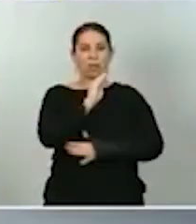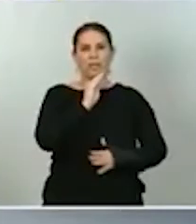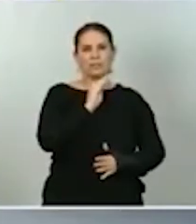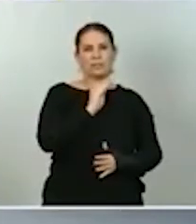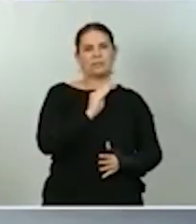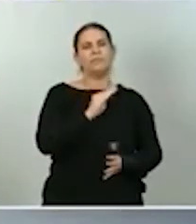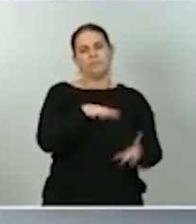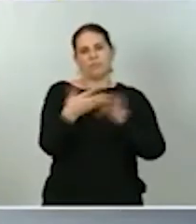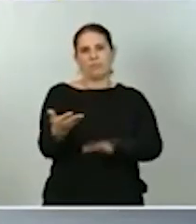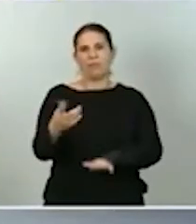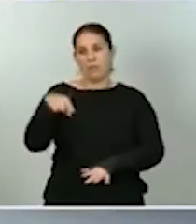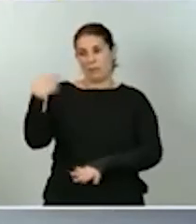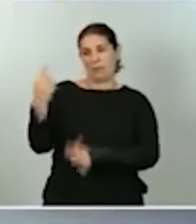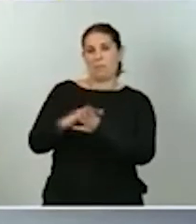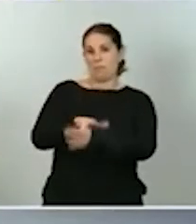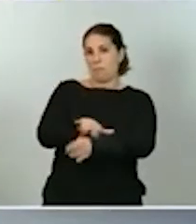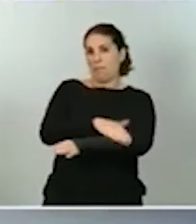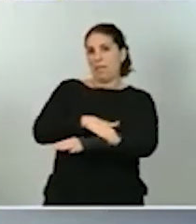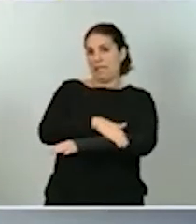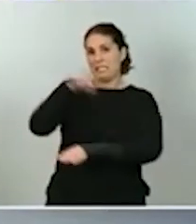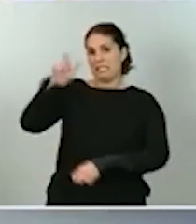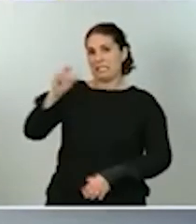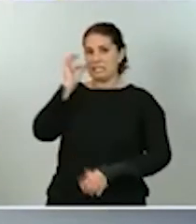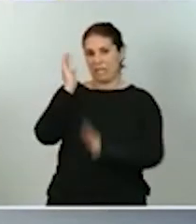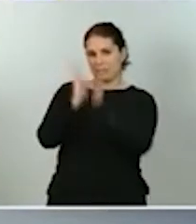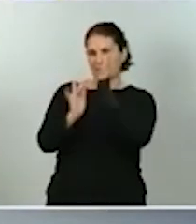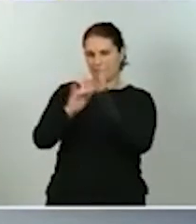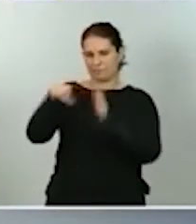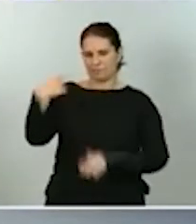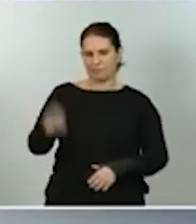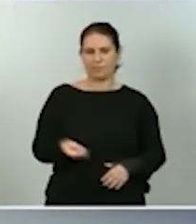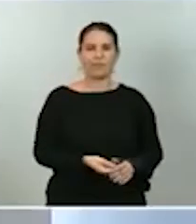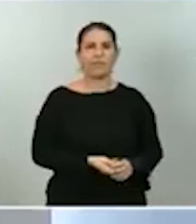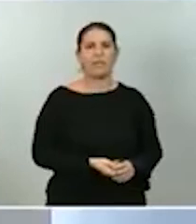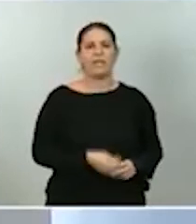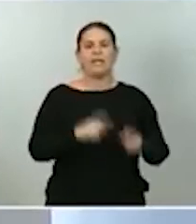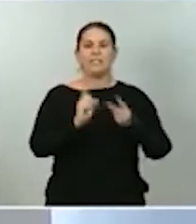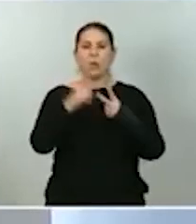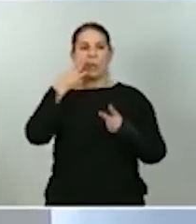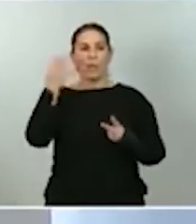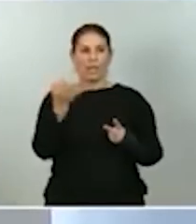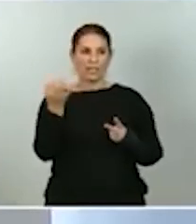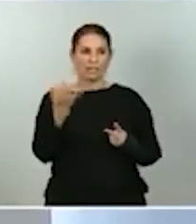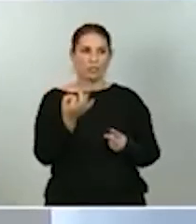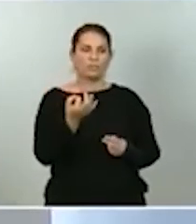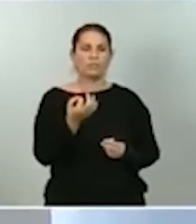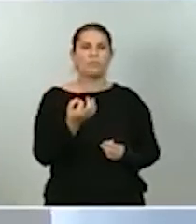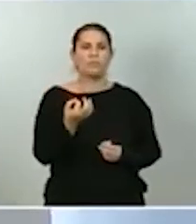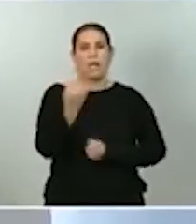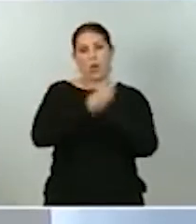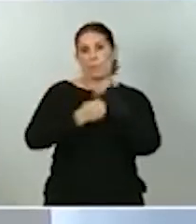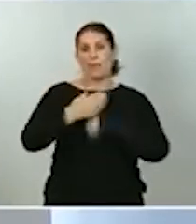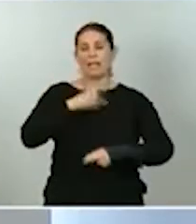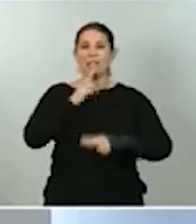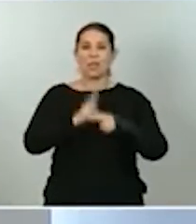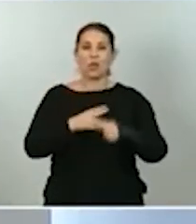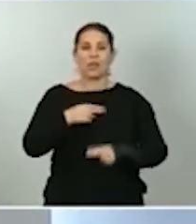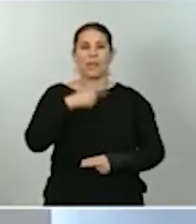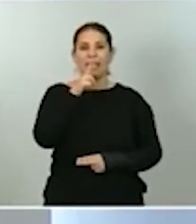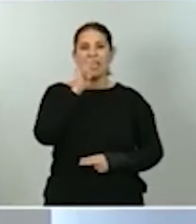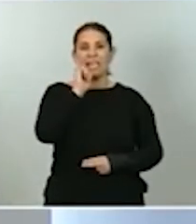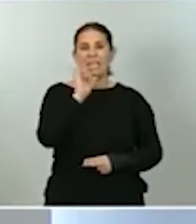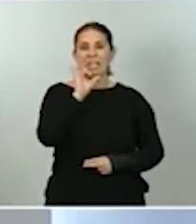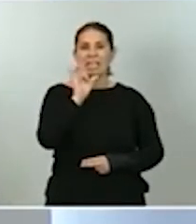dentro de un momento. Hay un segundo riesgo, que sería lo que se conoce en términos económicos como histéresis o la inercia,